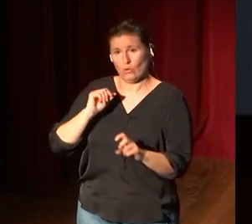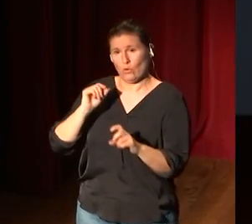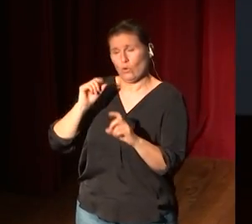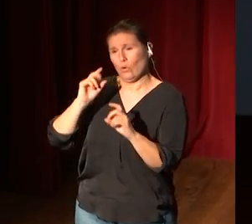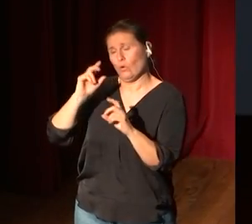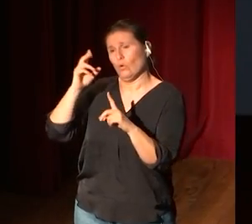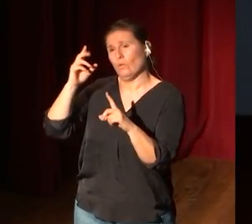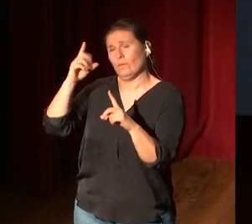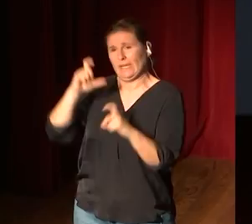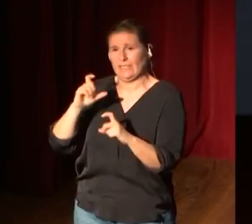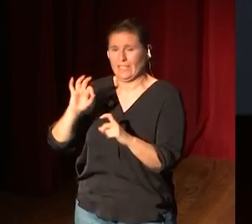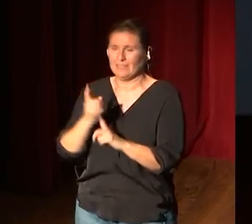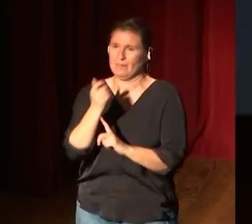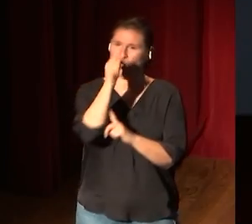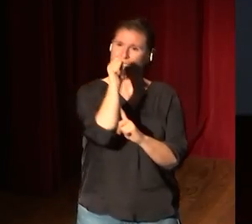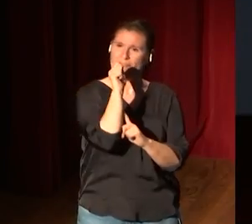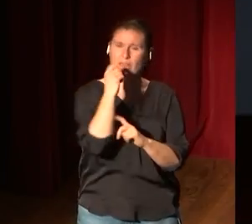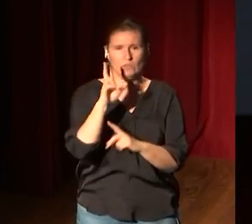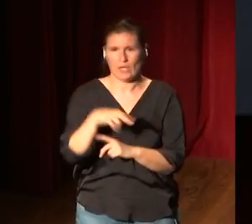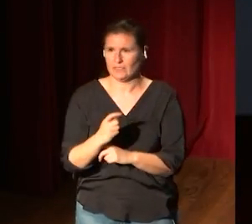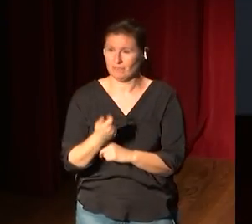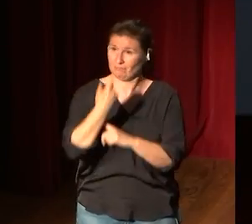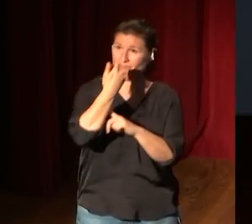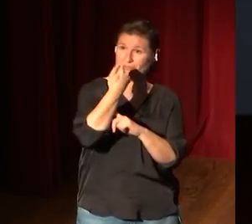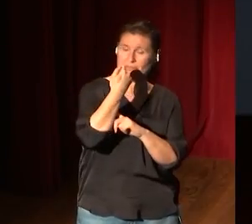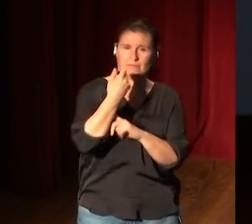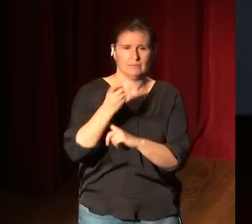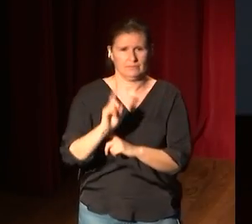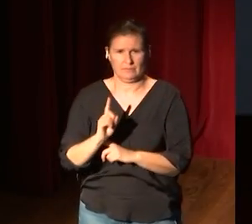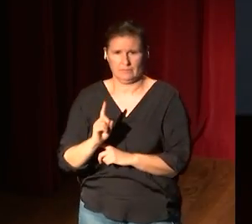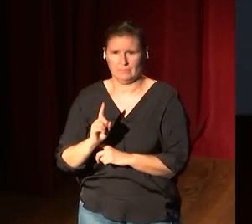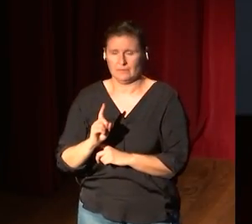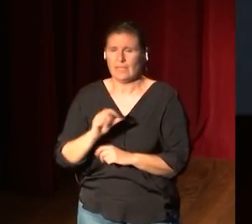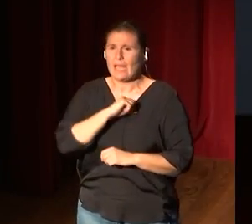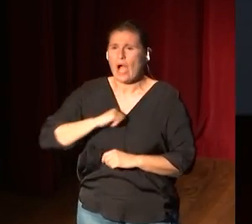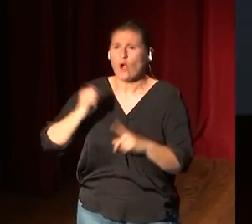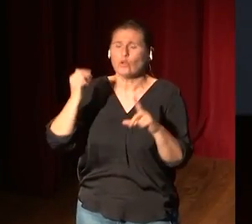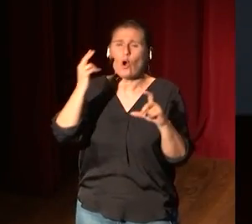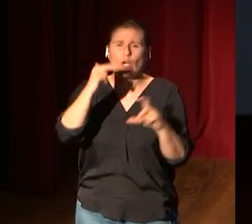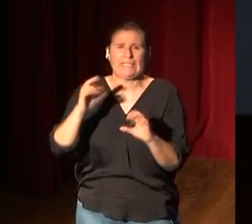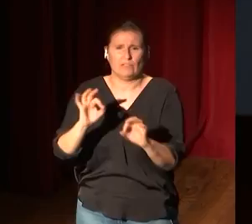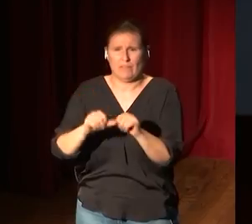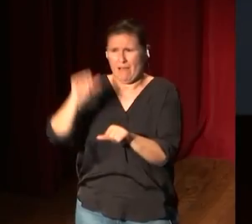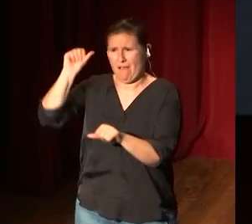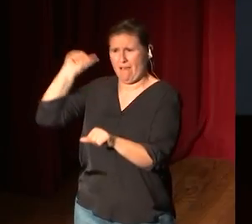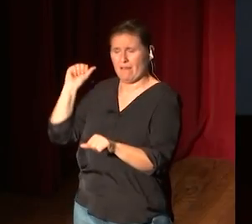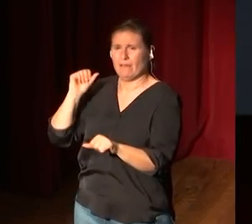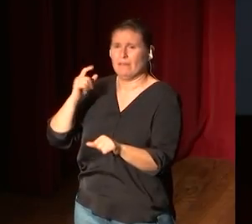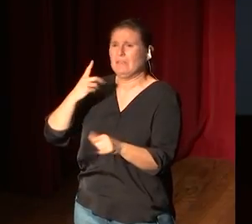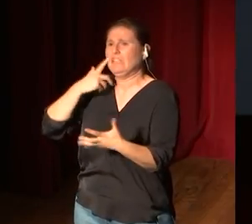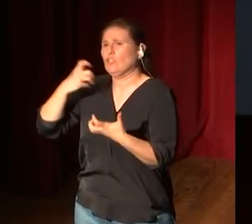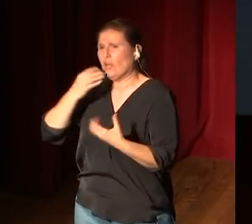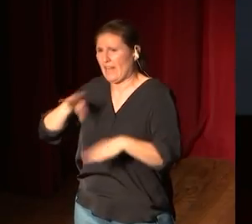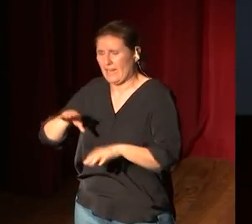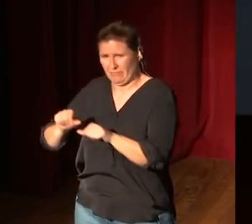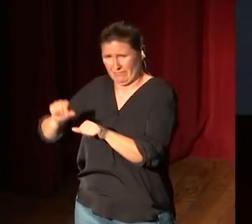inventó el selfie. El selfie, no es, no, el autorretrato lleva haciéndose, voy a decir, la historia del arte y me quedo corto.